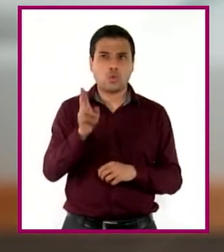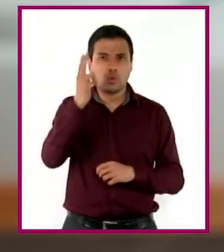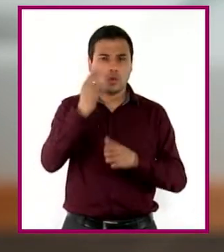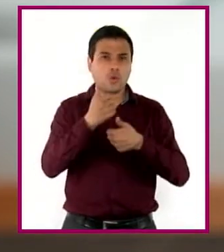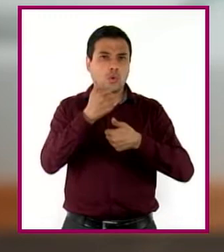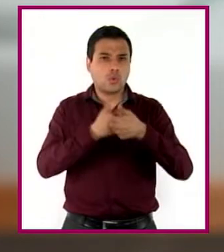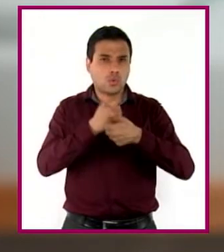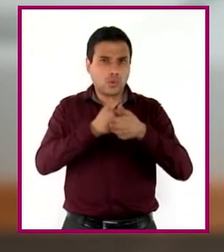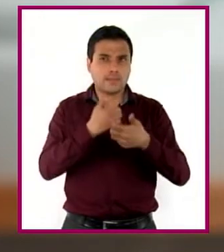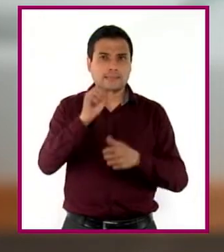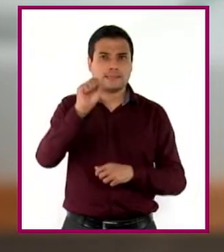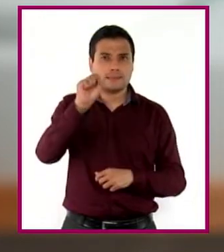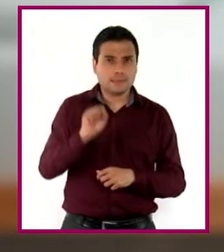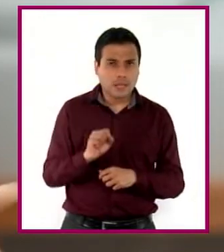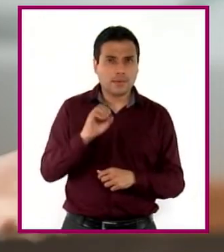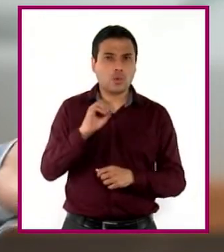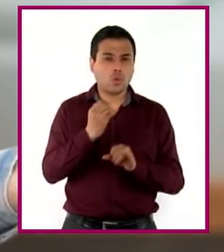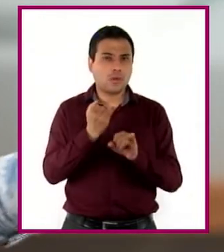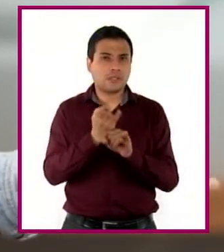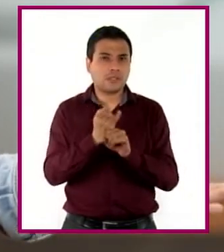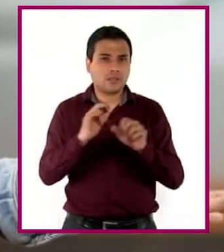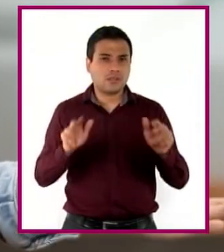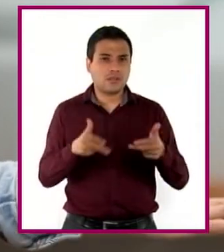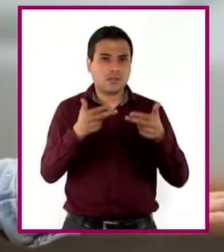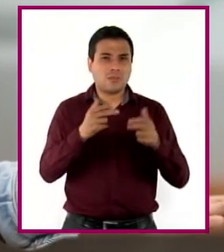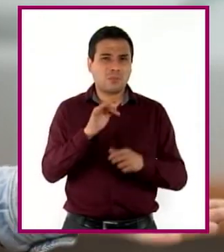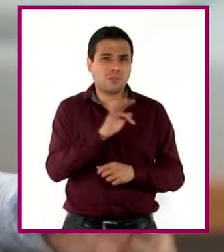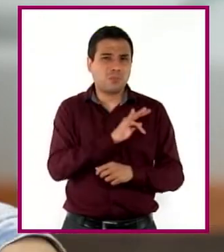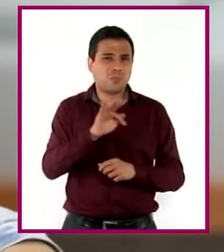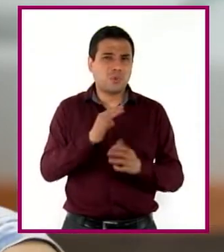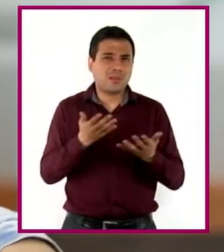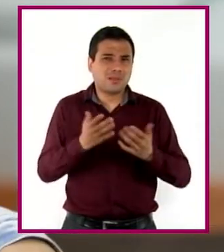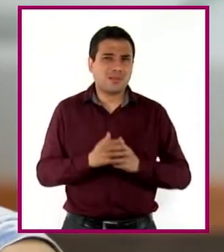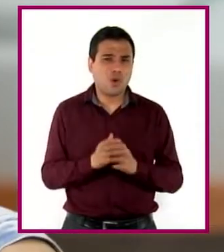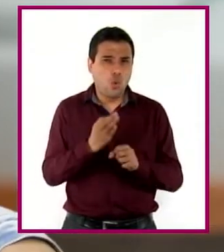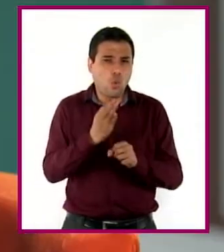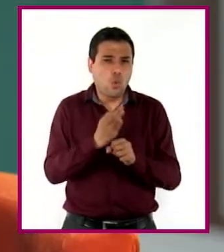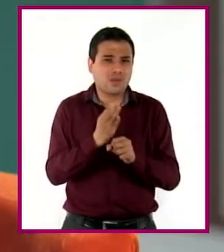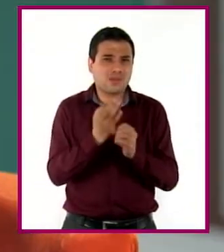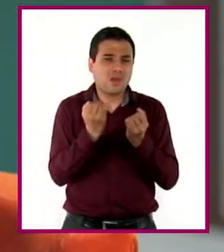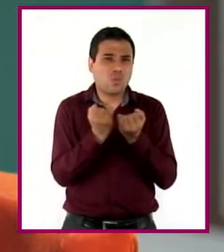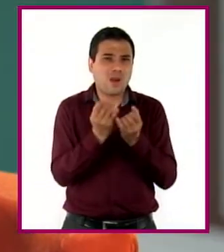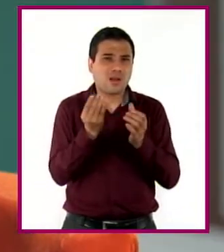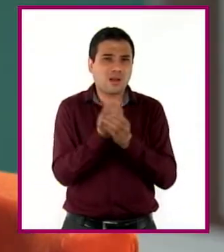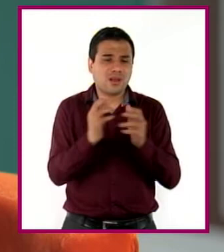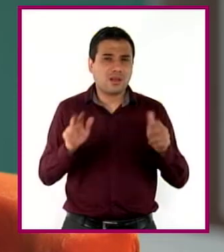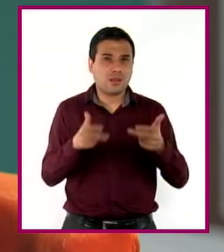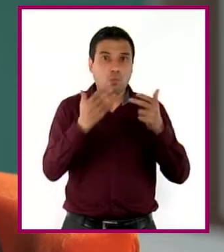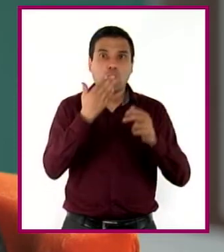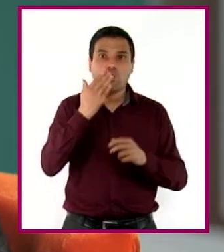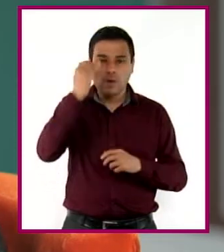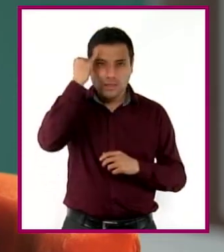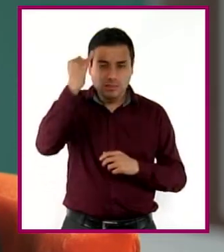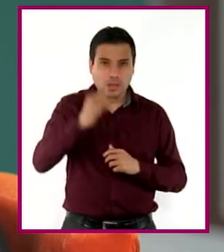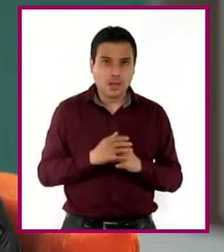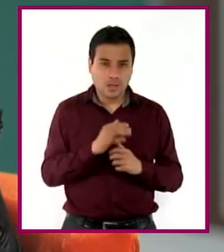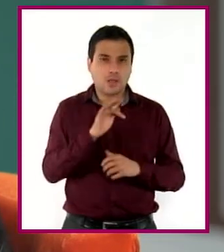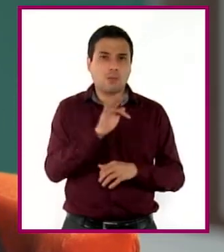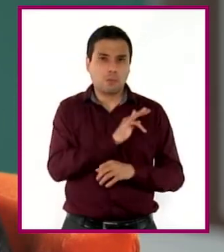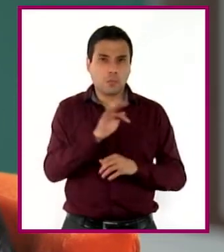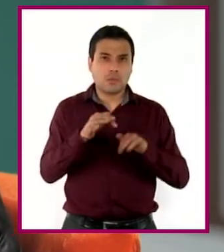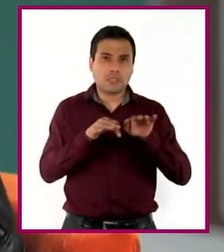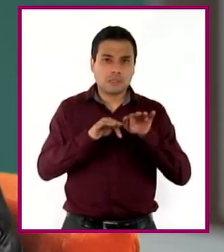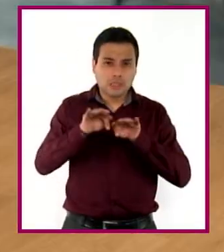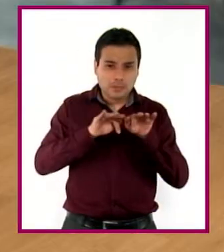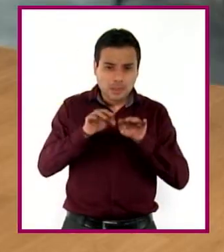sabatinas o virtuales. De todos modos ya estamos estudiando así la mayor parte del tiempo. Eso suena una muy buena idea. Podrás trabajar y